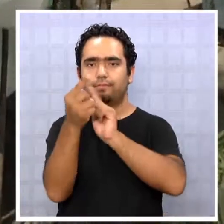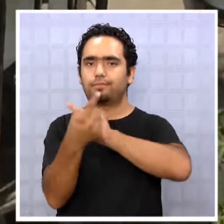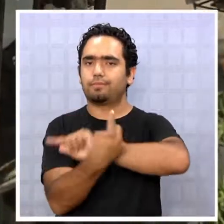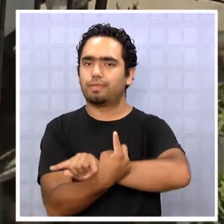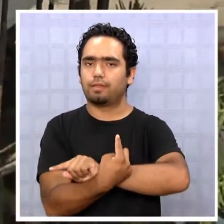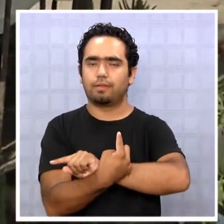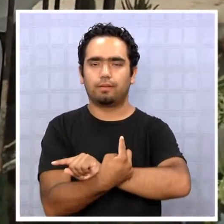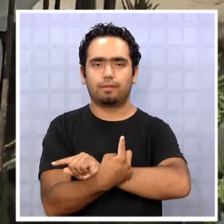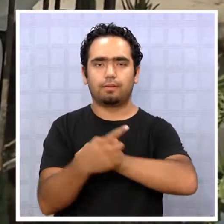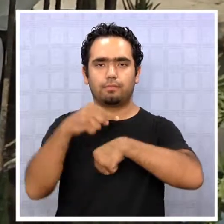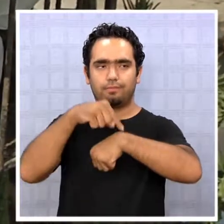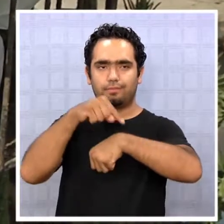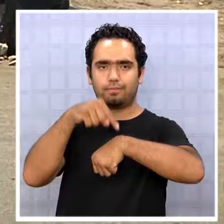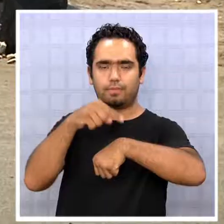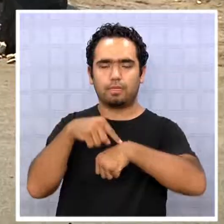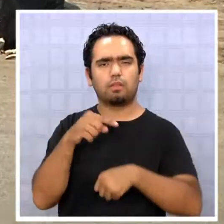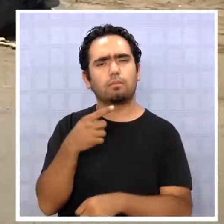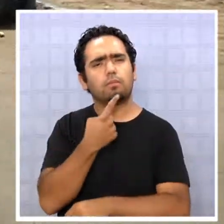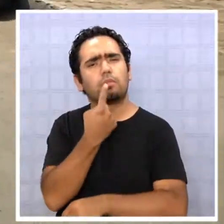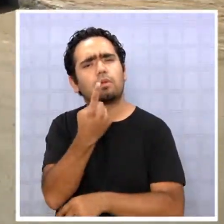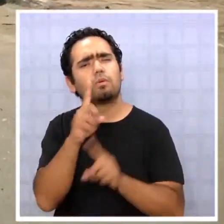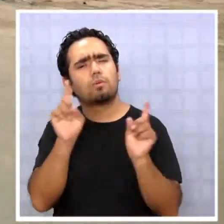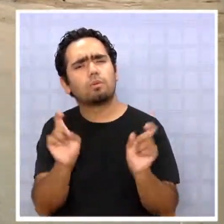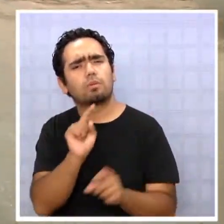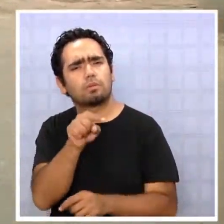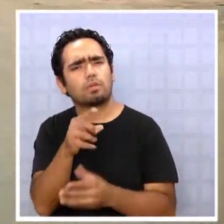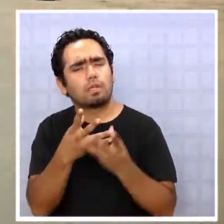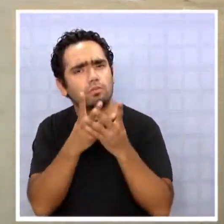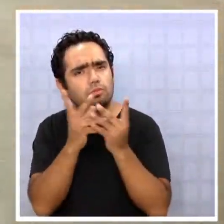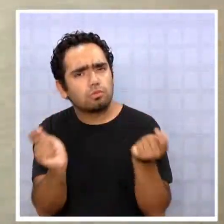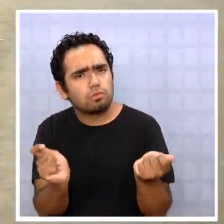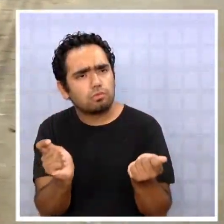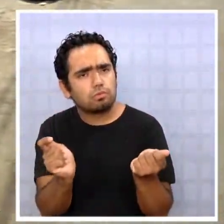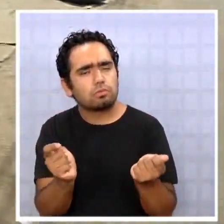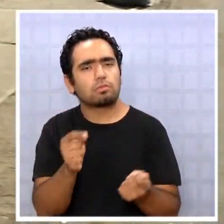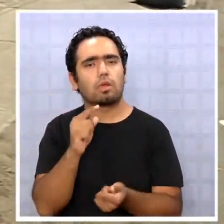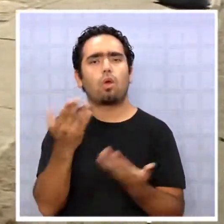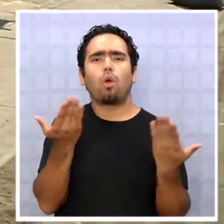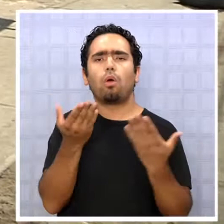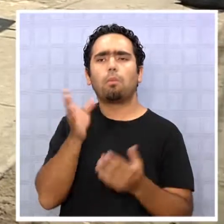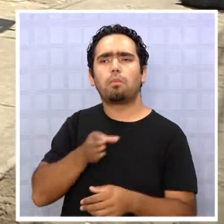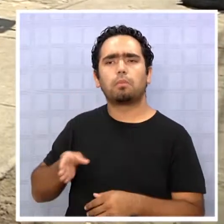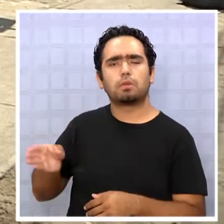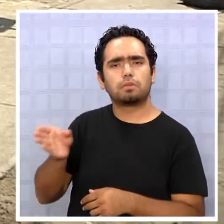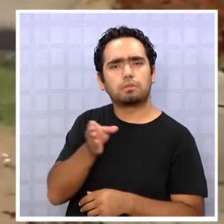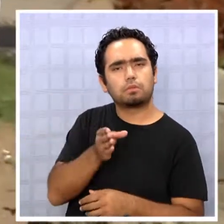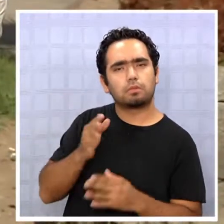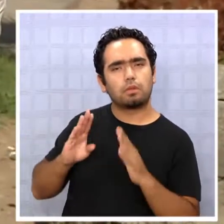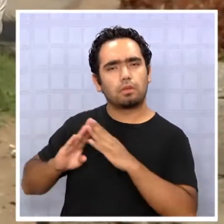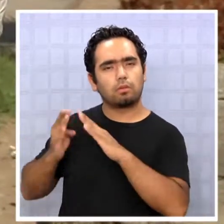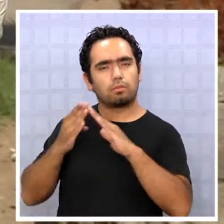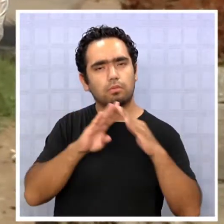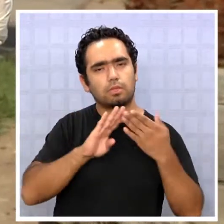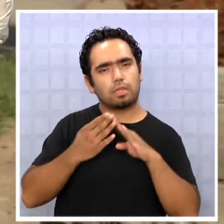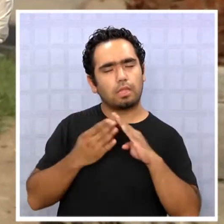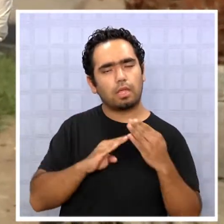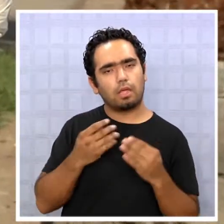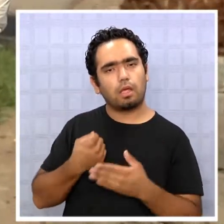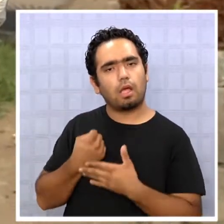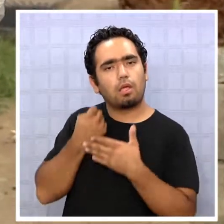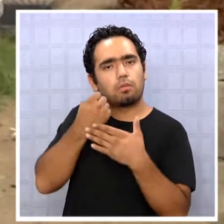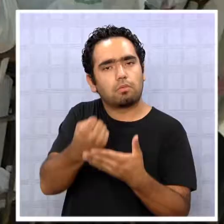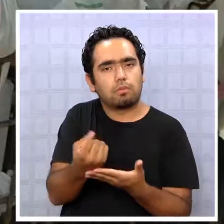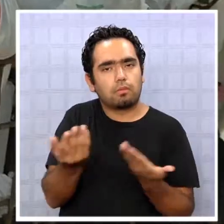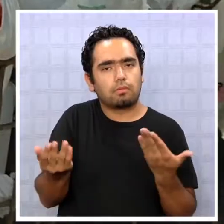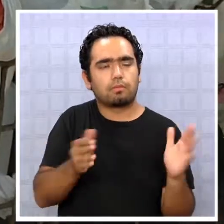funciones. ¿Será esta la solución al problema? ¿Qué debe hacer la comunidad para aportar al fin de esta crisis? Que se